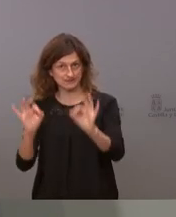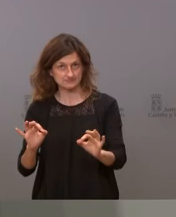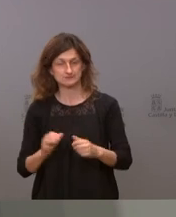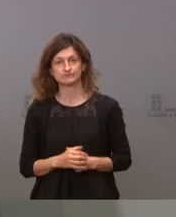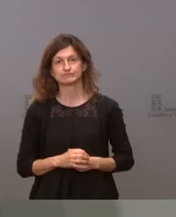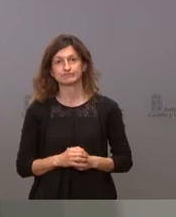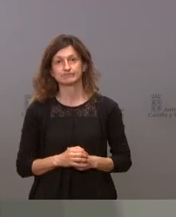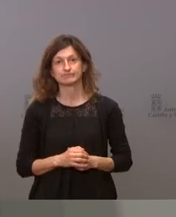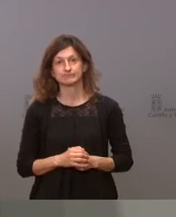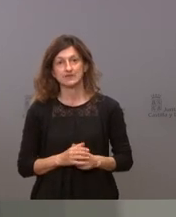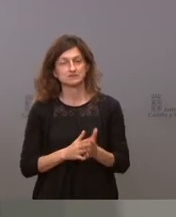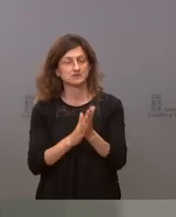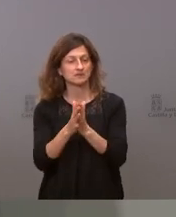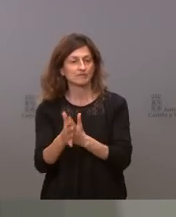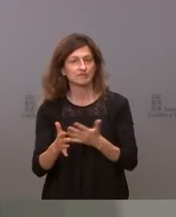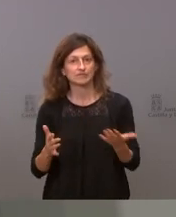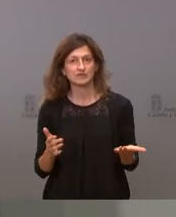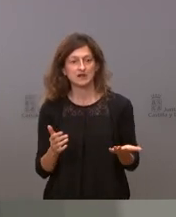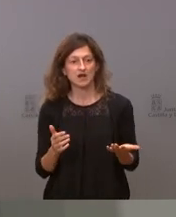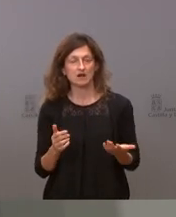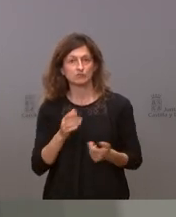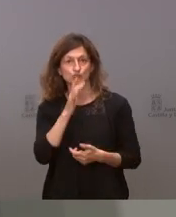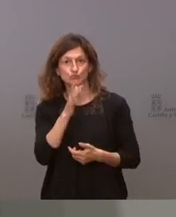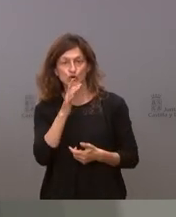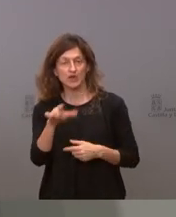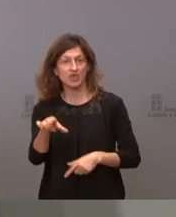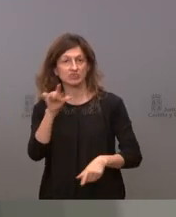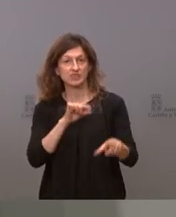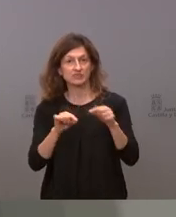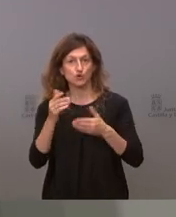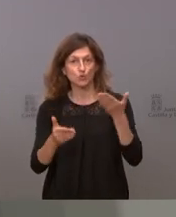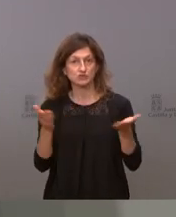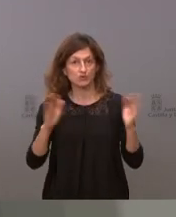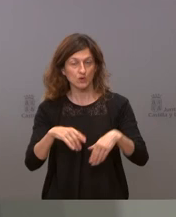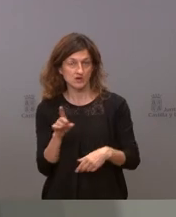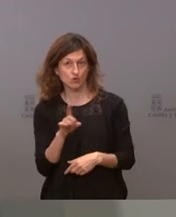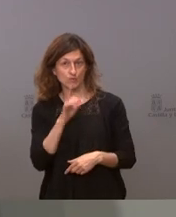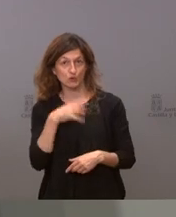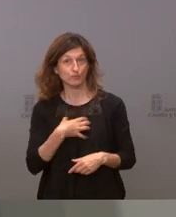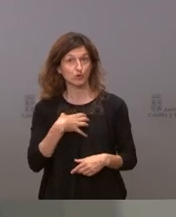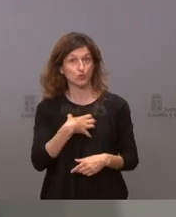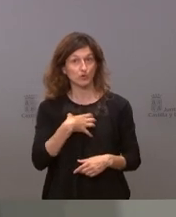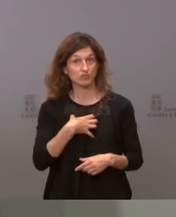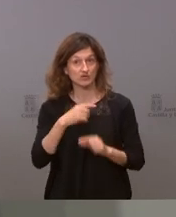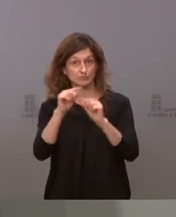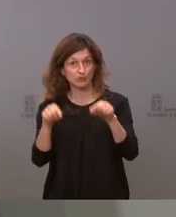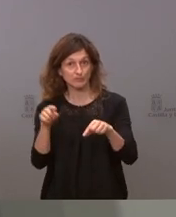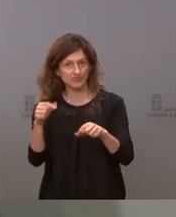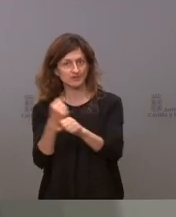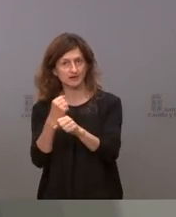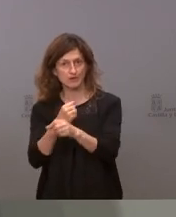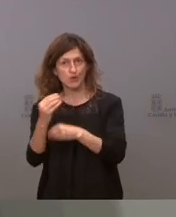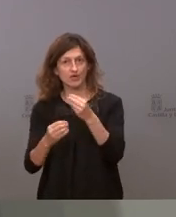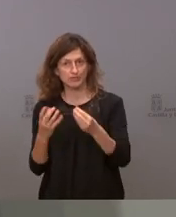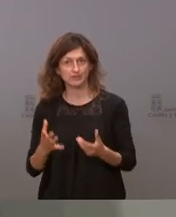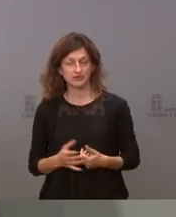y eso no quiere decir que se tome una decisión injusta es decir que los procuradores de la provincia hacen su trabajo